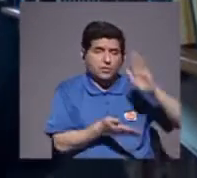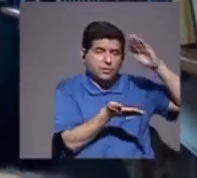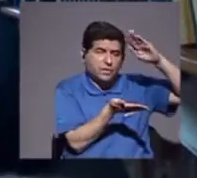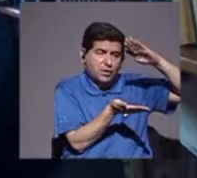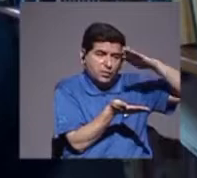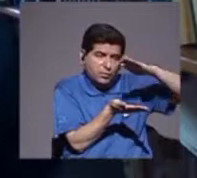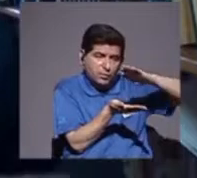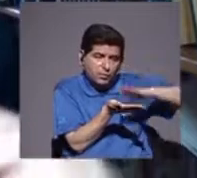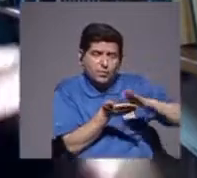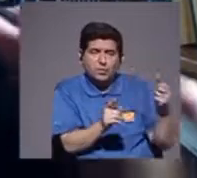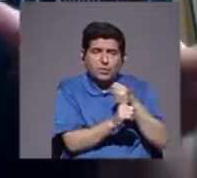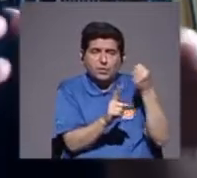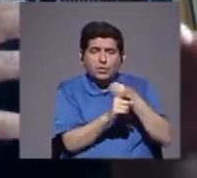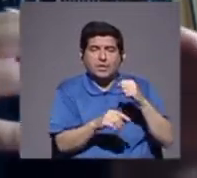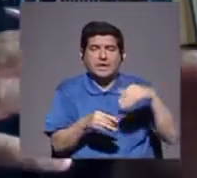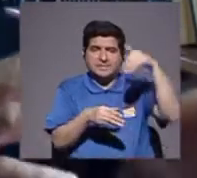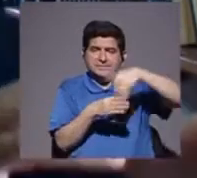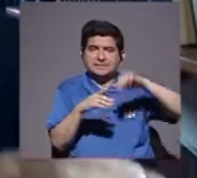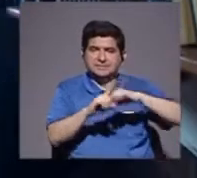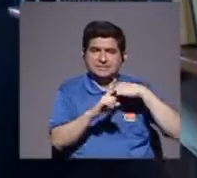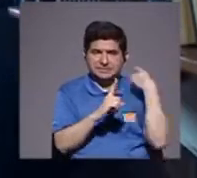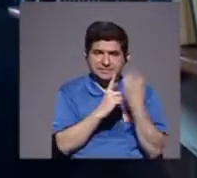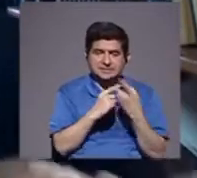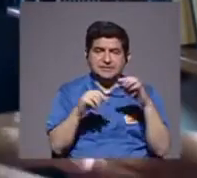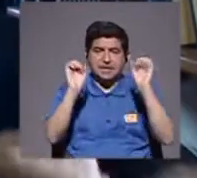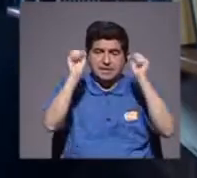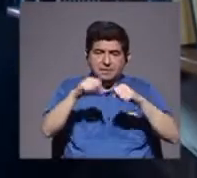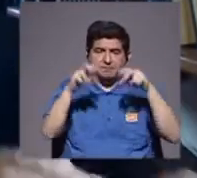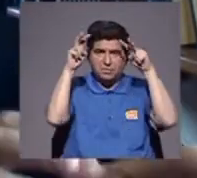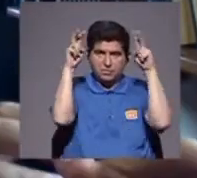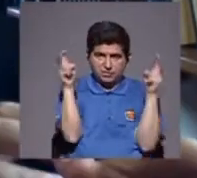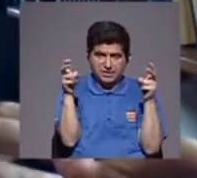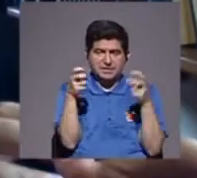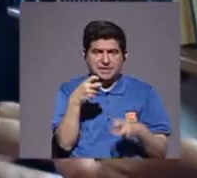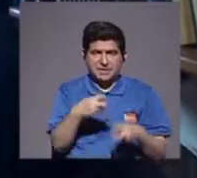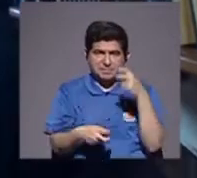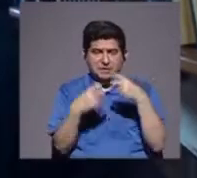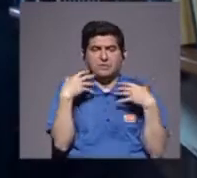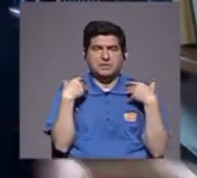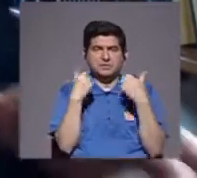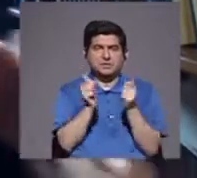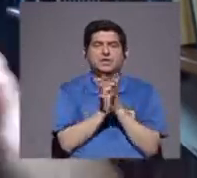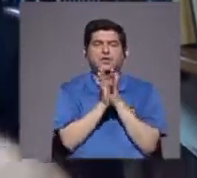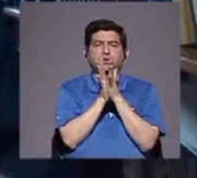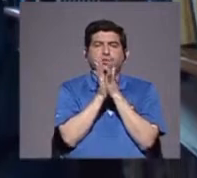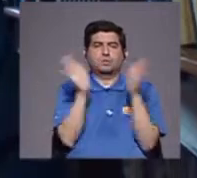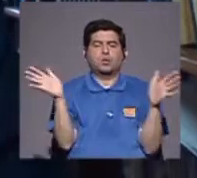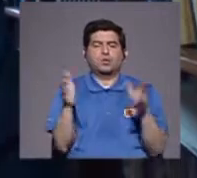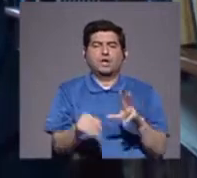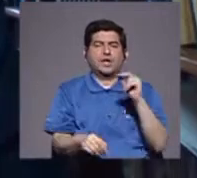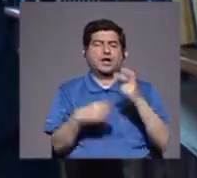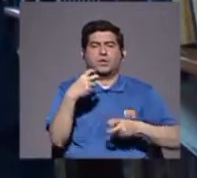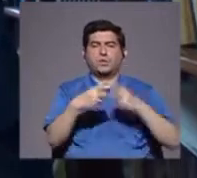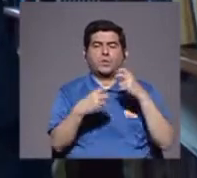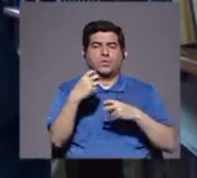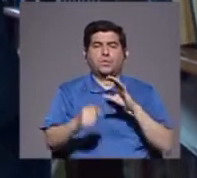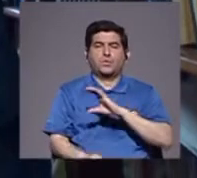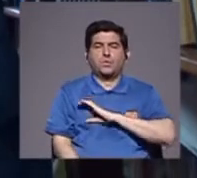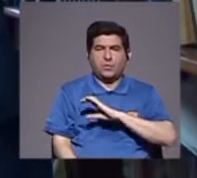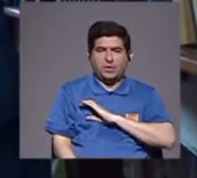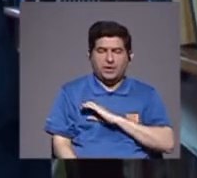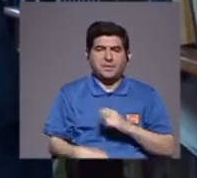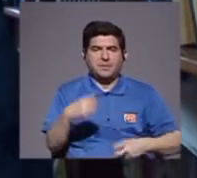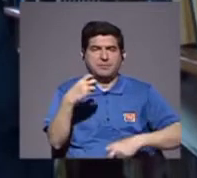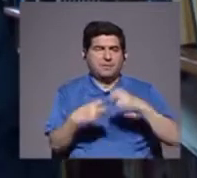violencia, en la sociedad, y para, tomar el tema, como un problema, de salud pública, no como un problema policial, o un